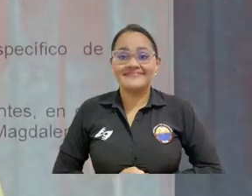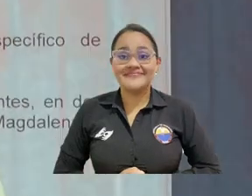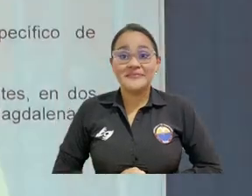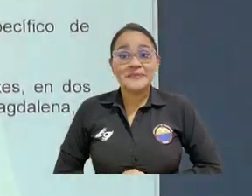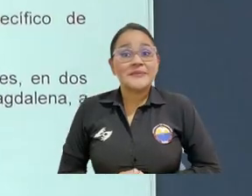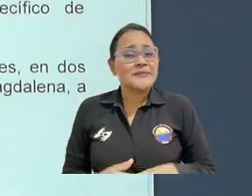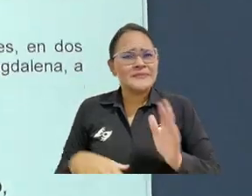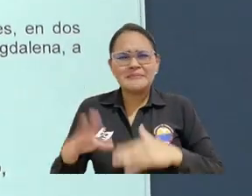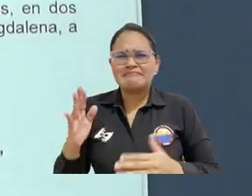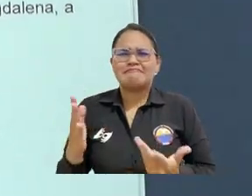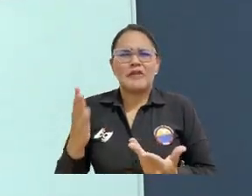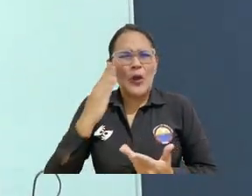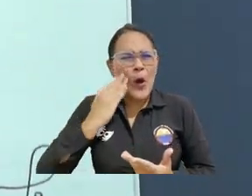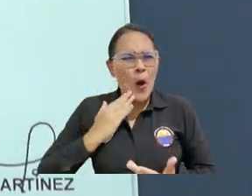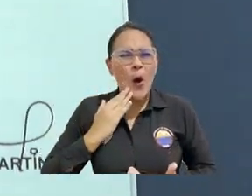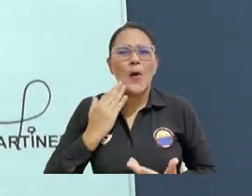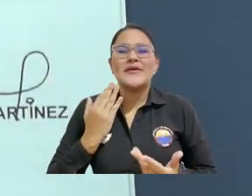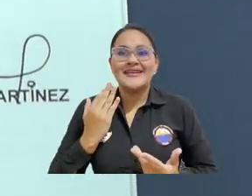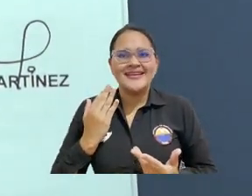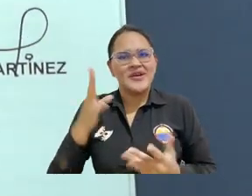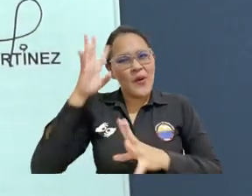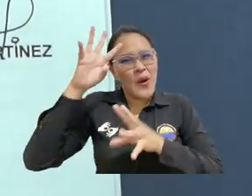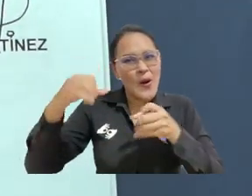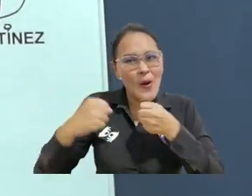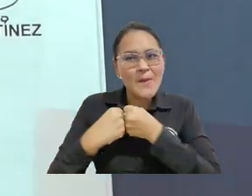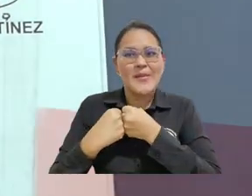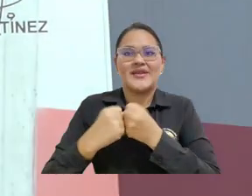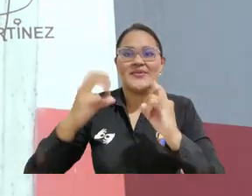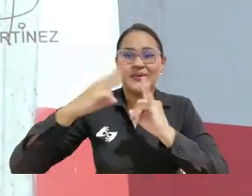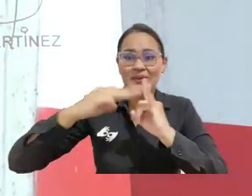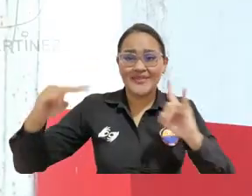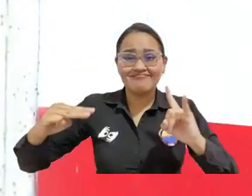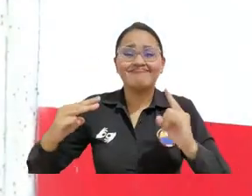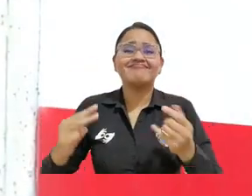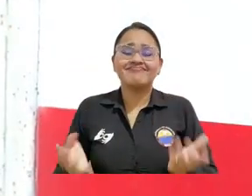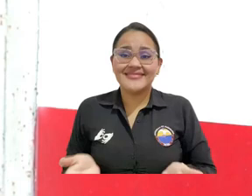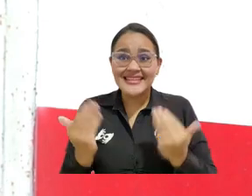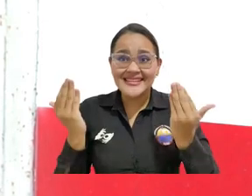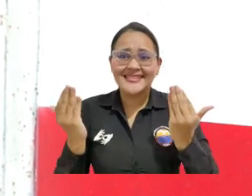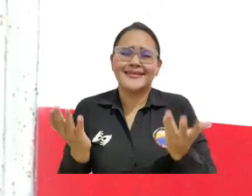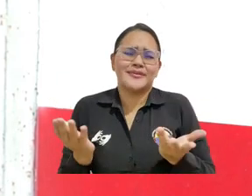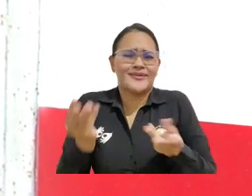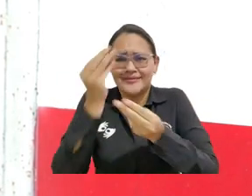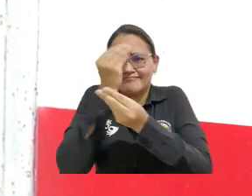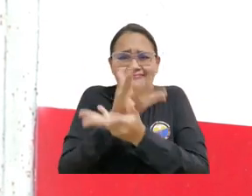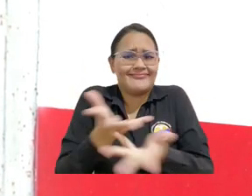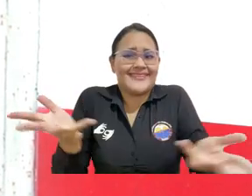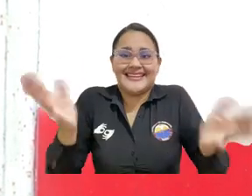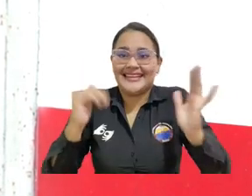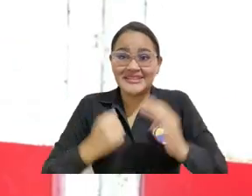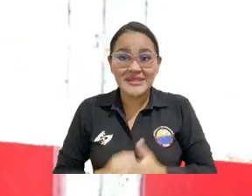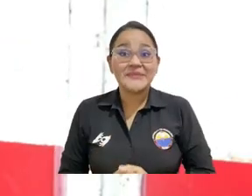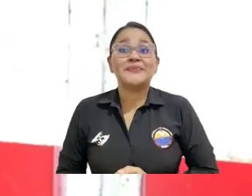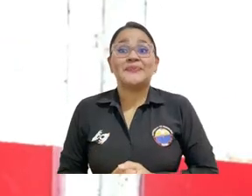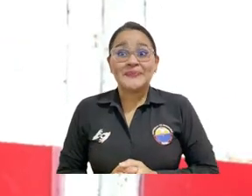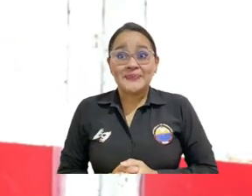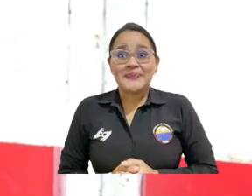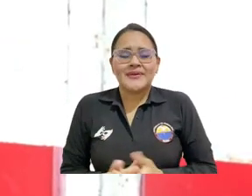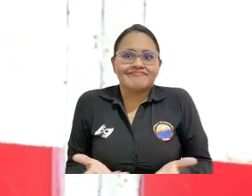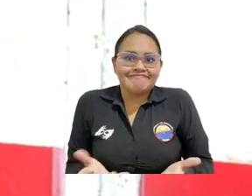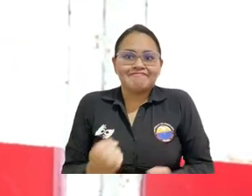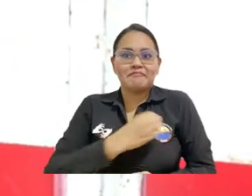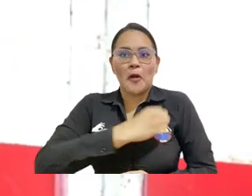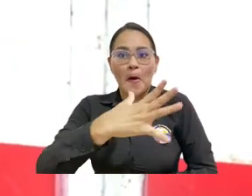Es de gran anhelo para muchos jóvenes este convenio con la Universidad Magdalena, que sin duda alguna es de bendición y pues